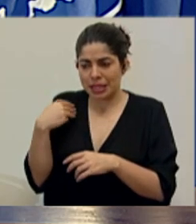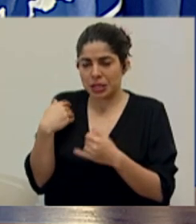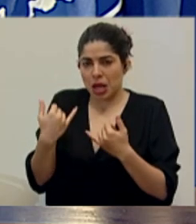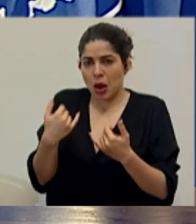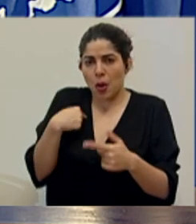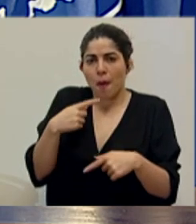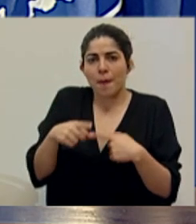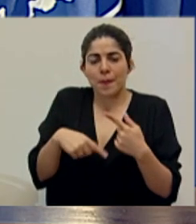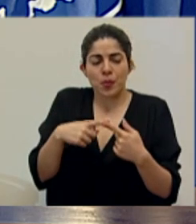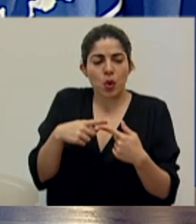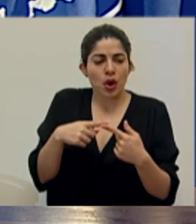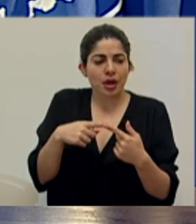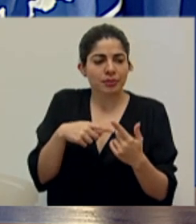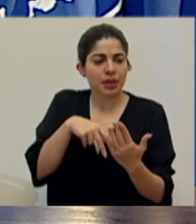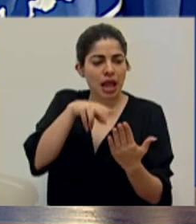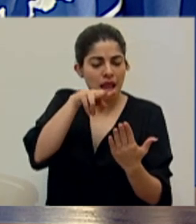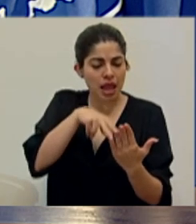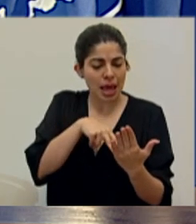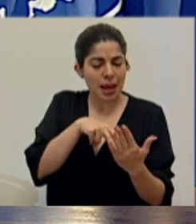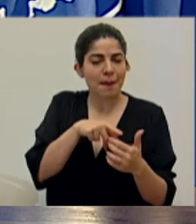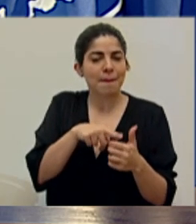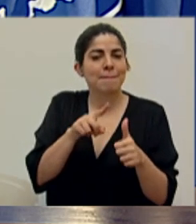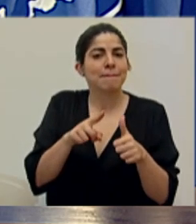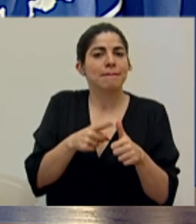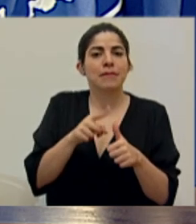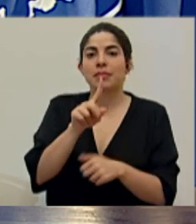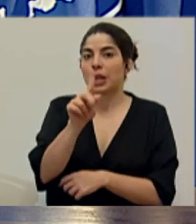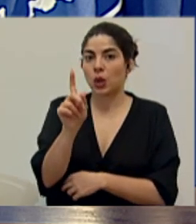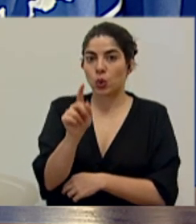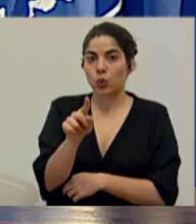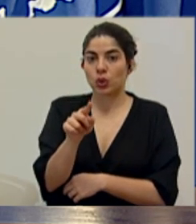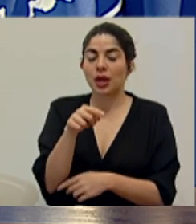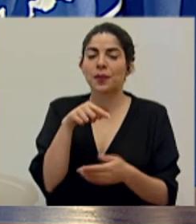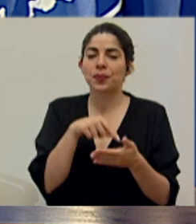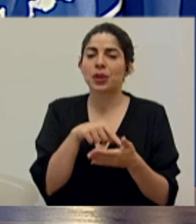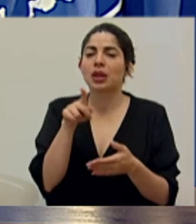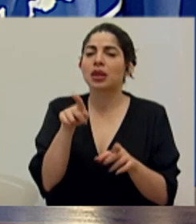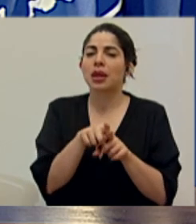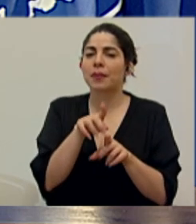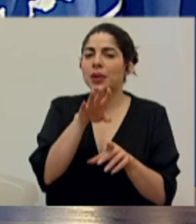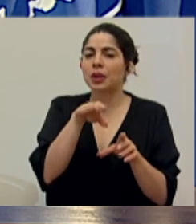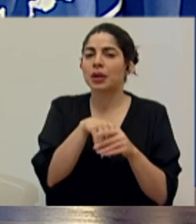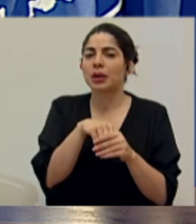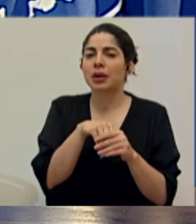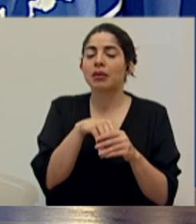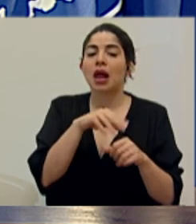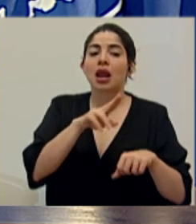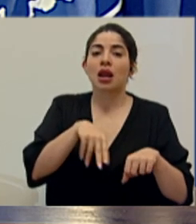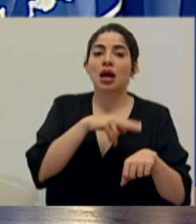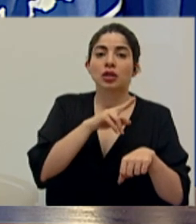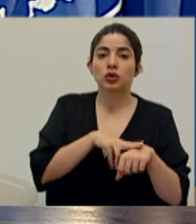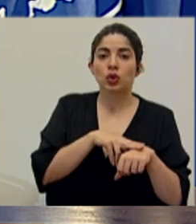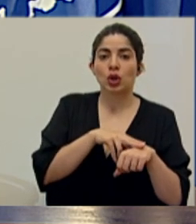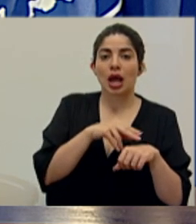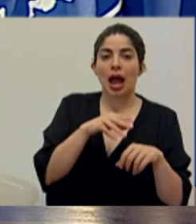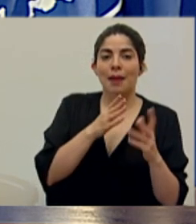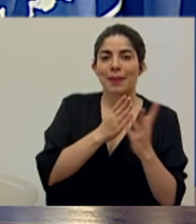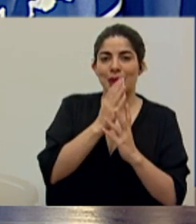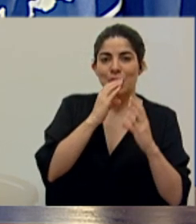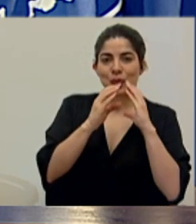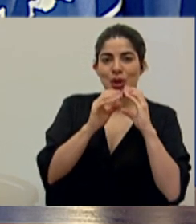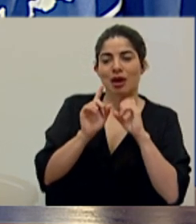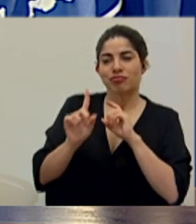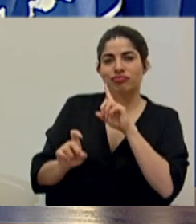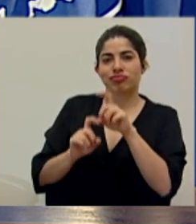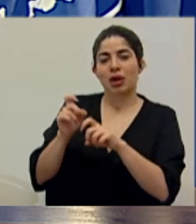voy a proceder a leer la primera pregunta, que incluye también las consultas de medios nacionales, a razón de que la